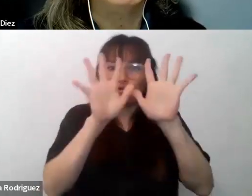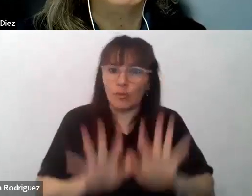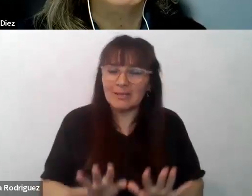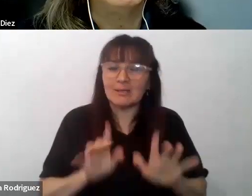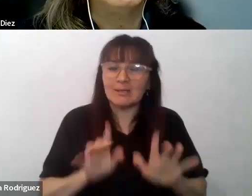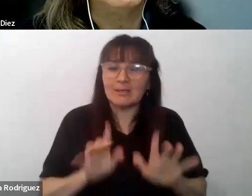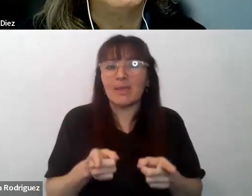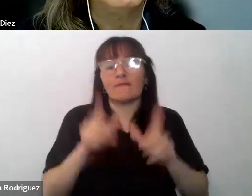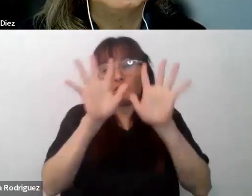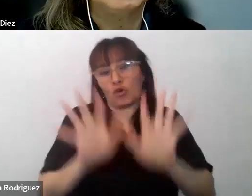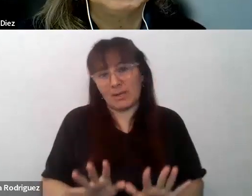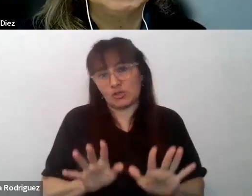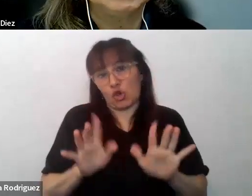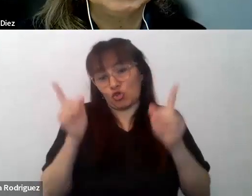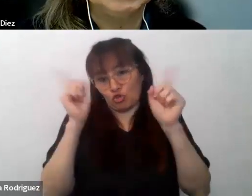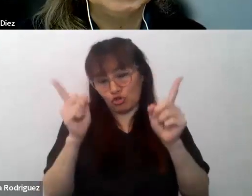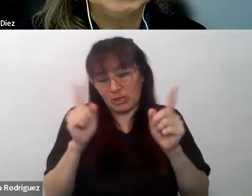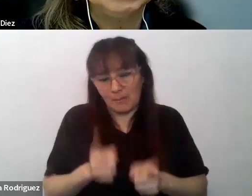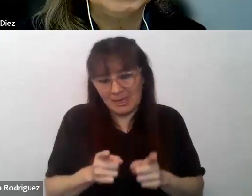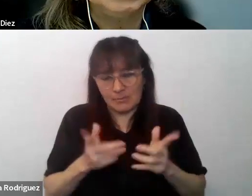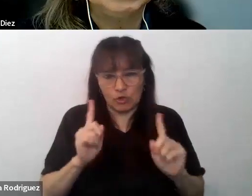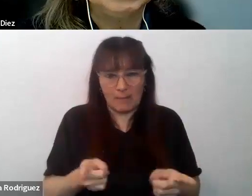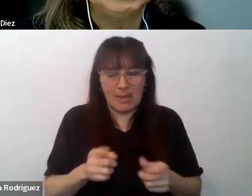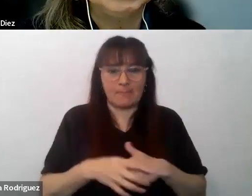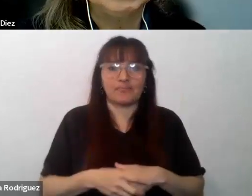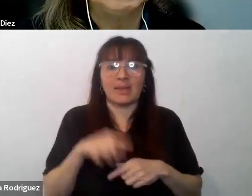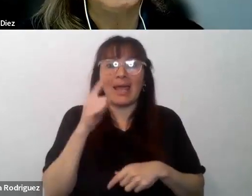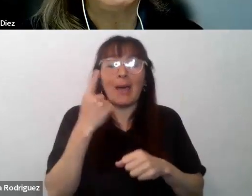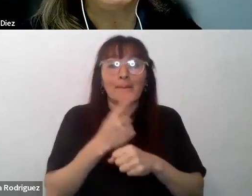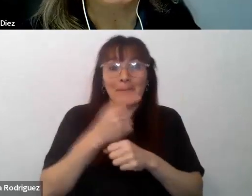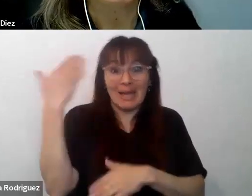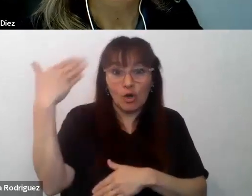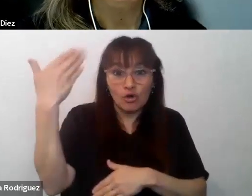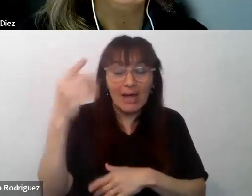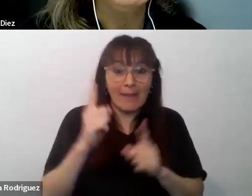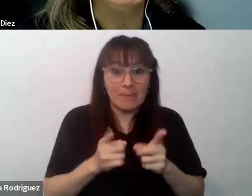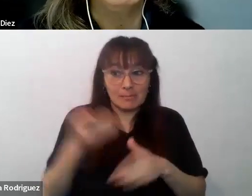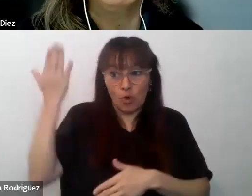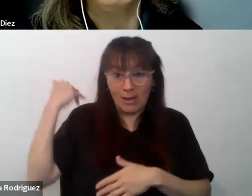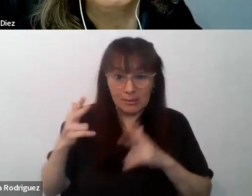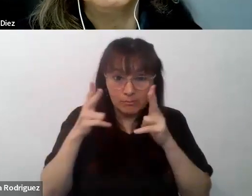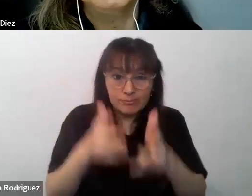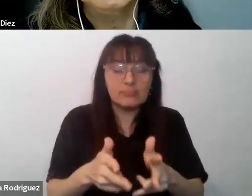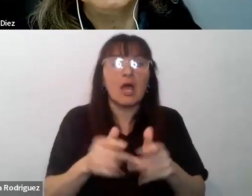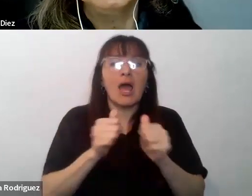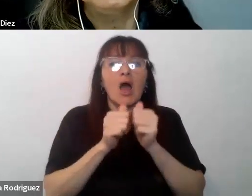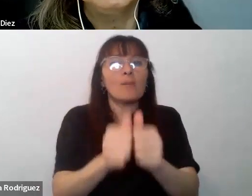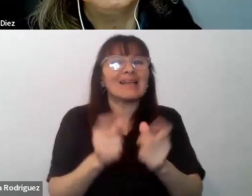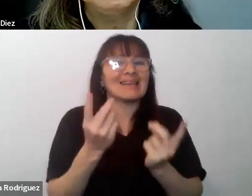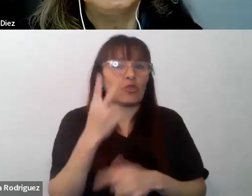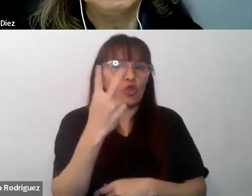mismo de la formación de docentes. Para este primer encuentro, como bien mencionaron también, nos acompañan dos